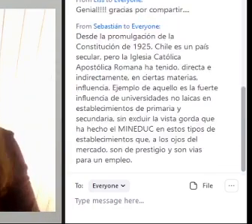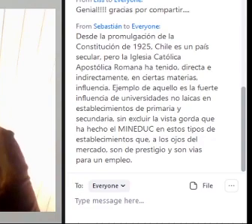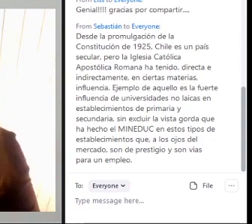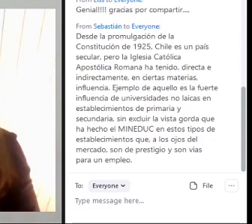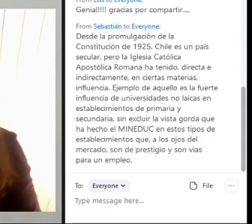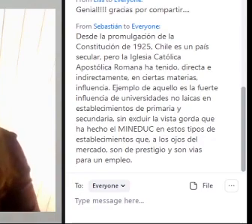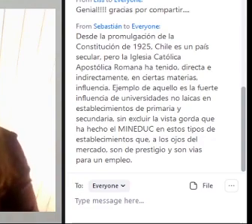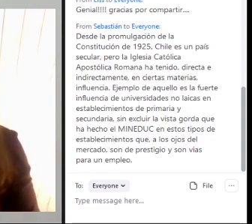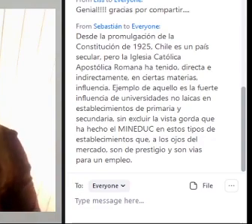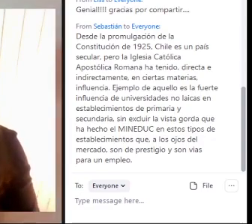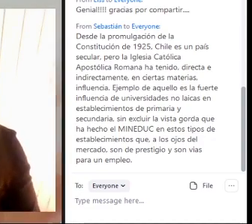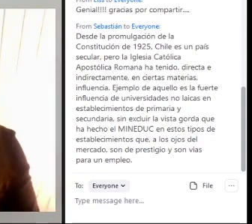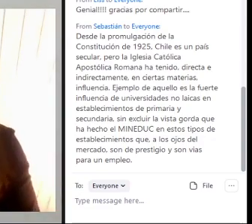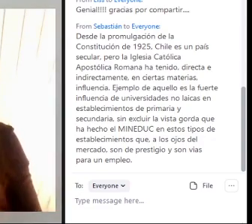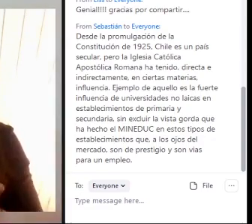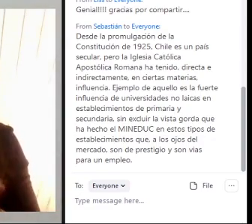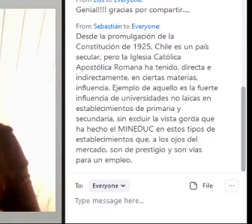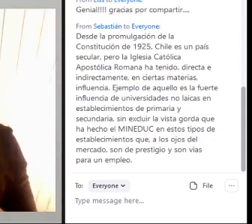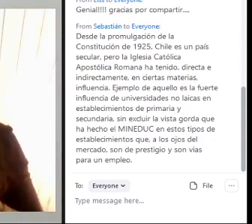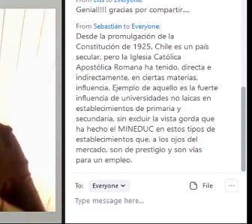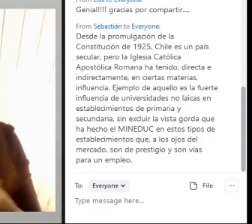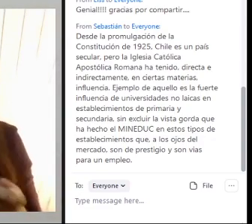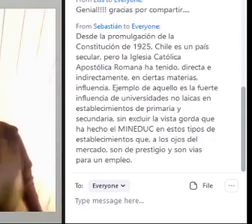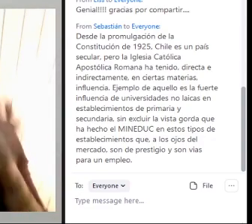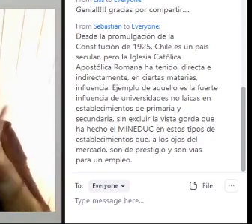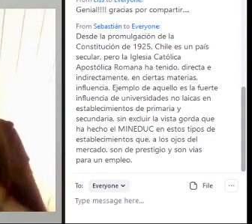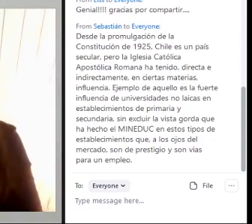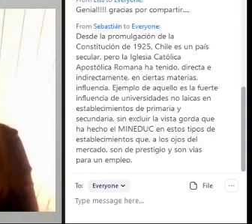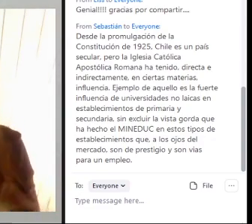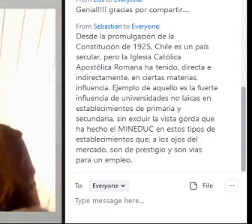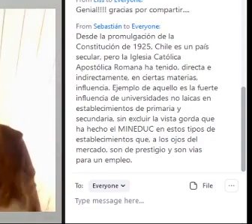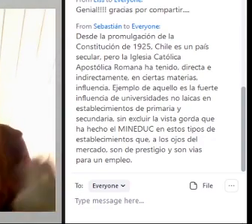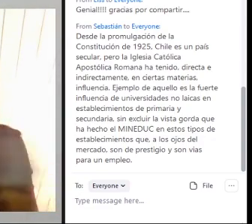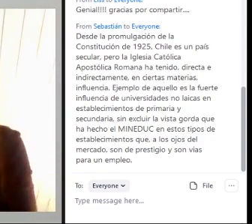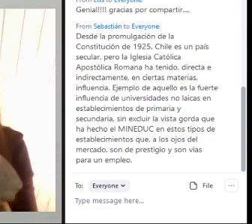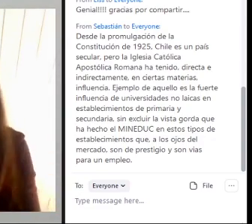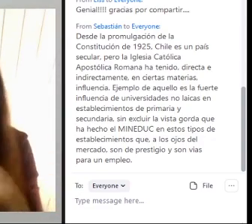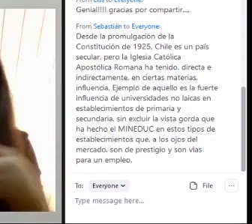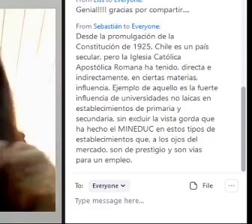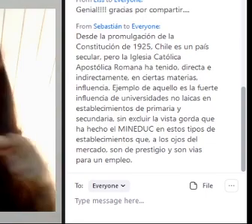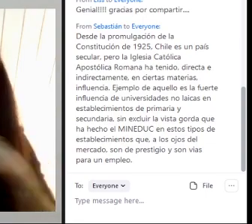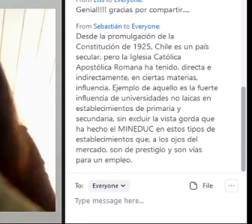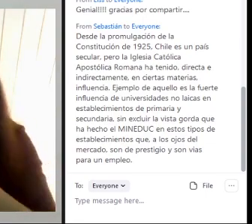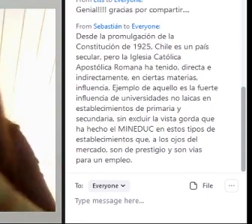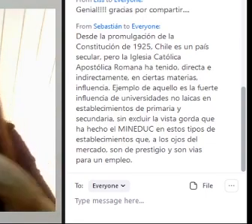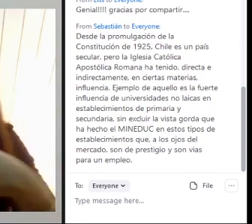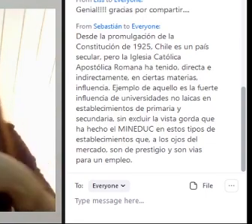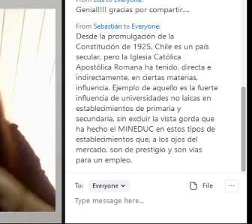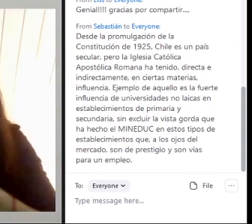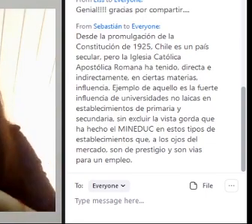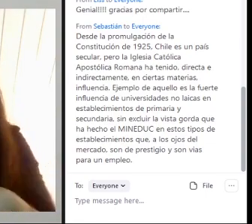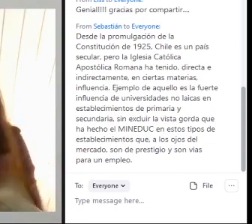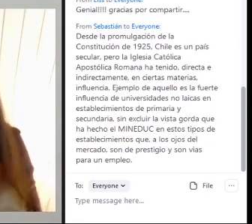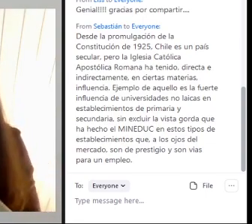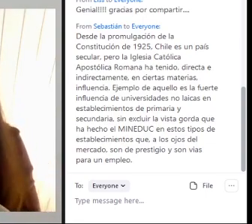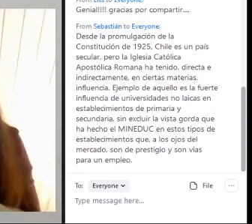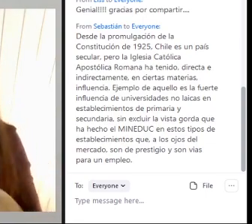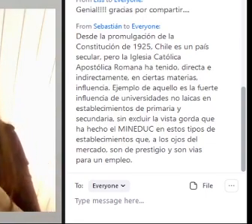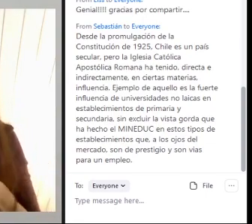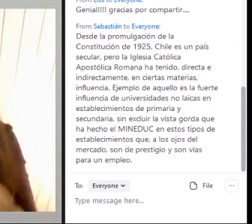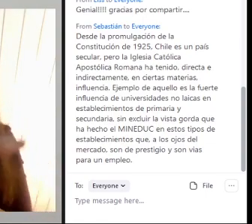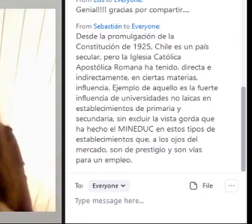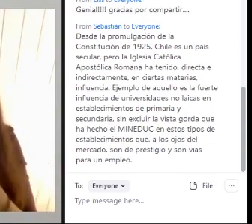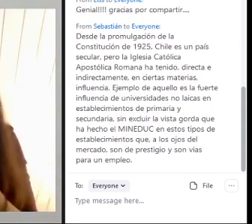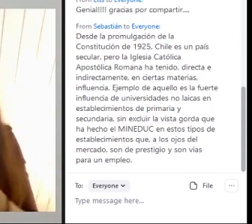sistema Y hay un montón De debate Surgiendo en este momento De inflexión Yo diría Tan crítico Que vivimos Con el coronavirus Que a